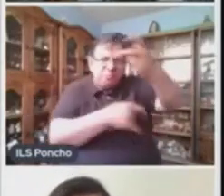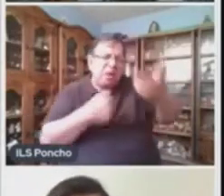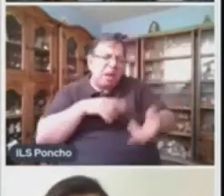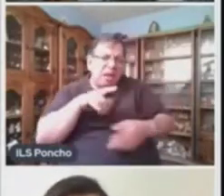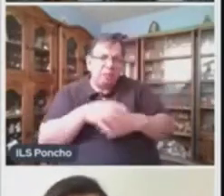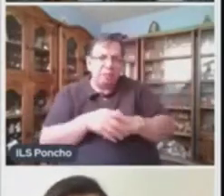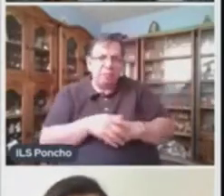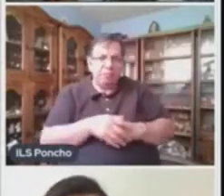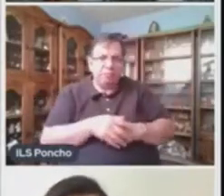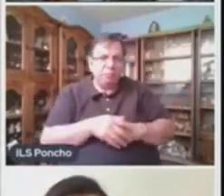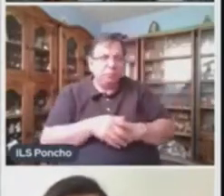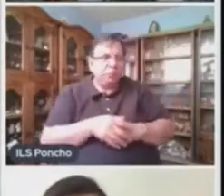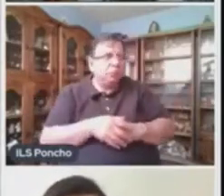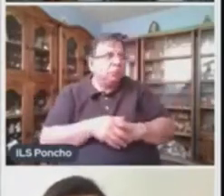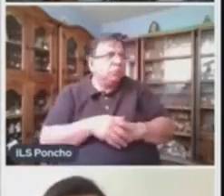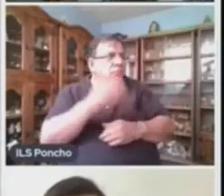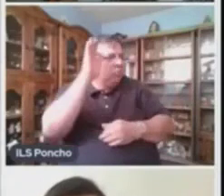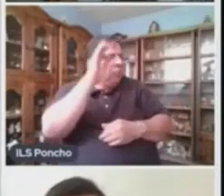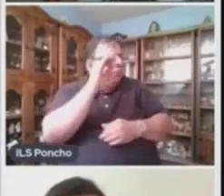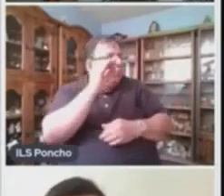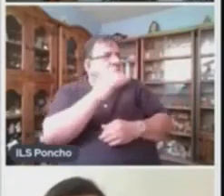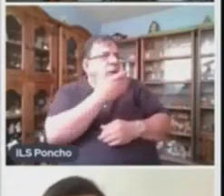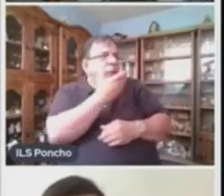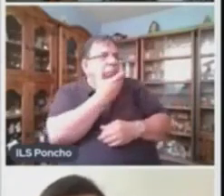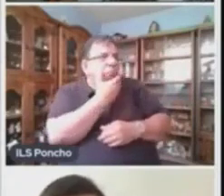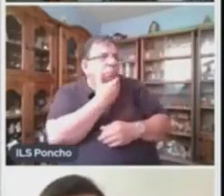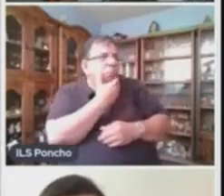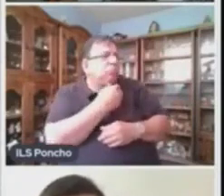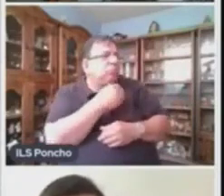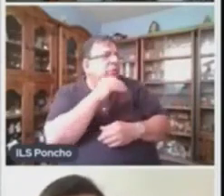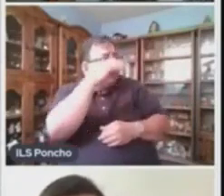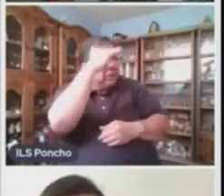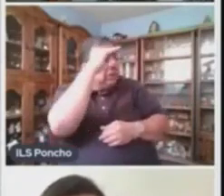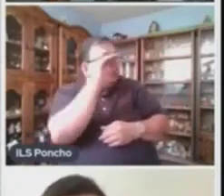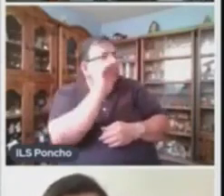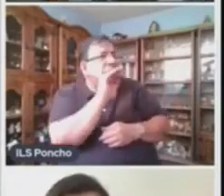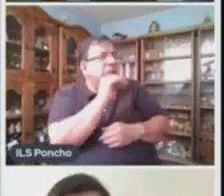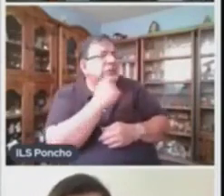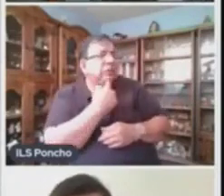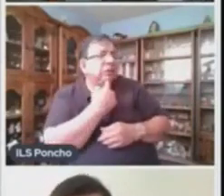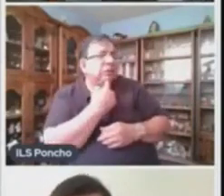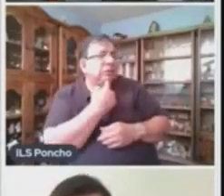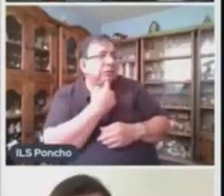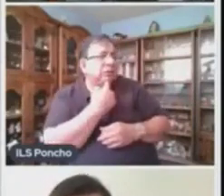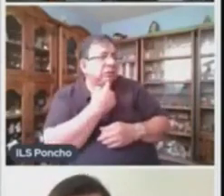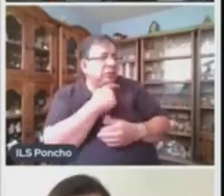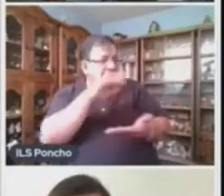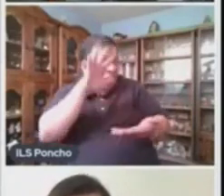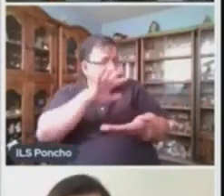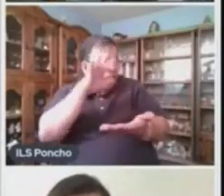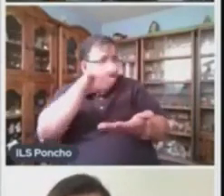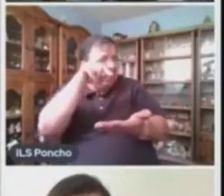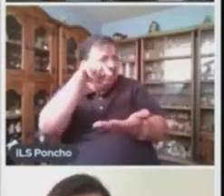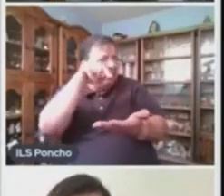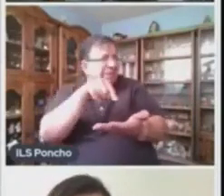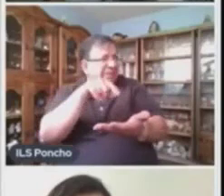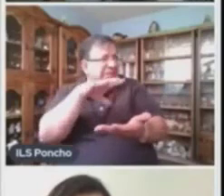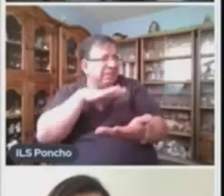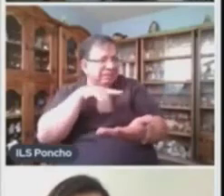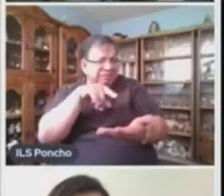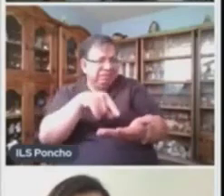Señor Llamó A Jordán En Voz Baja En El Almohadón Hay